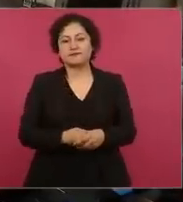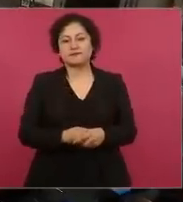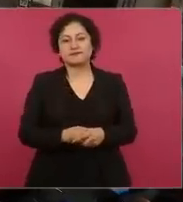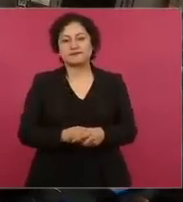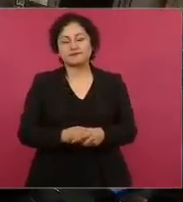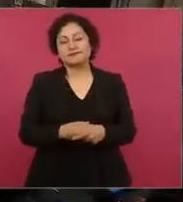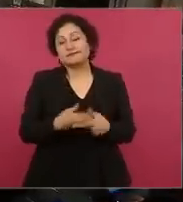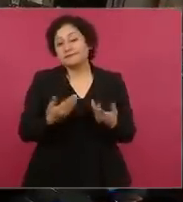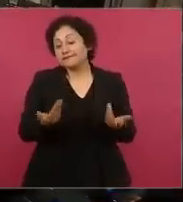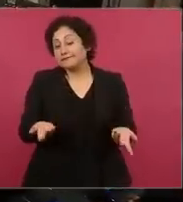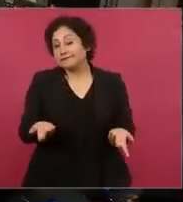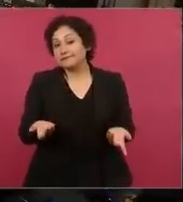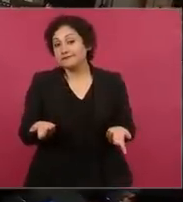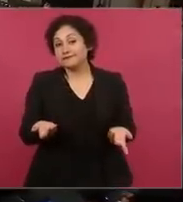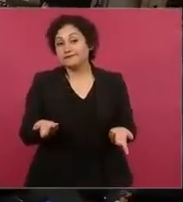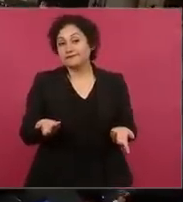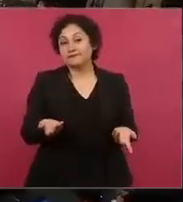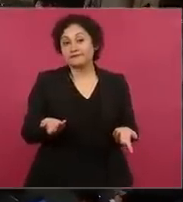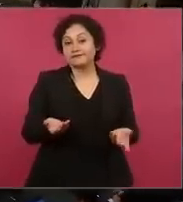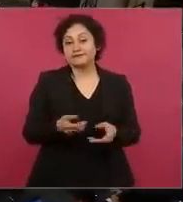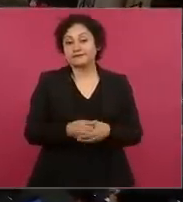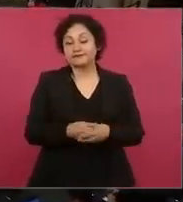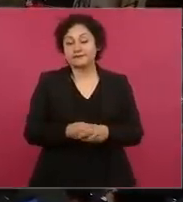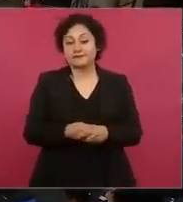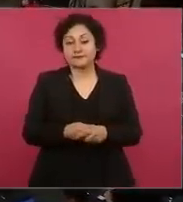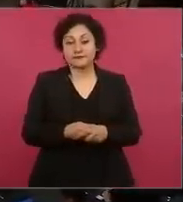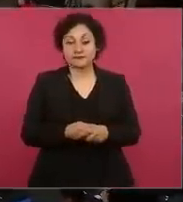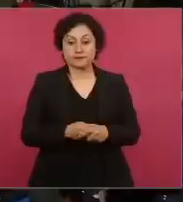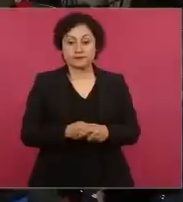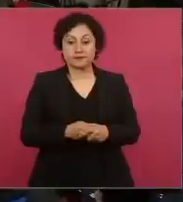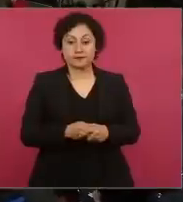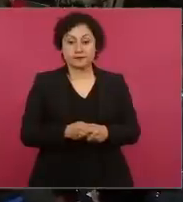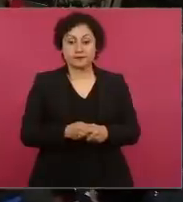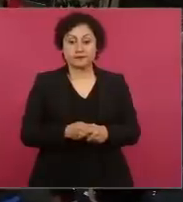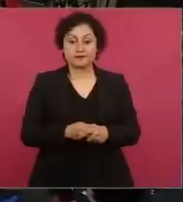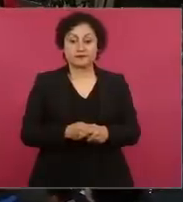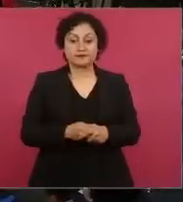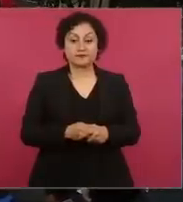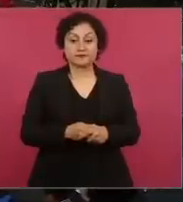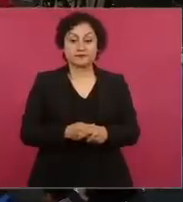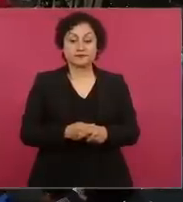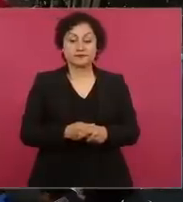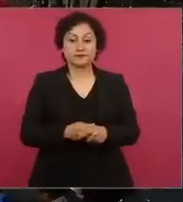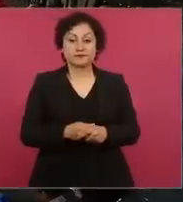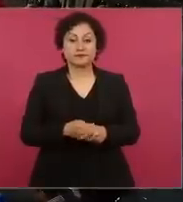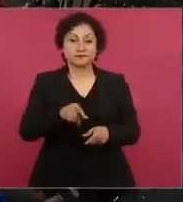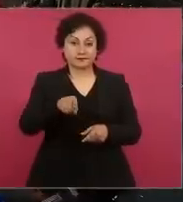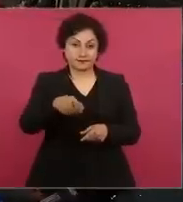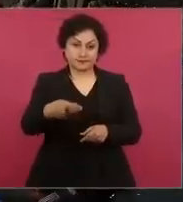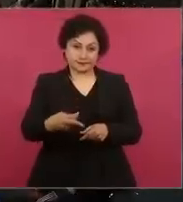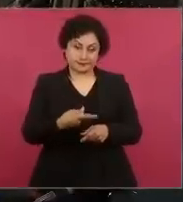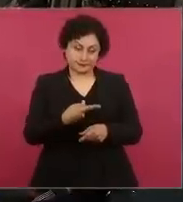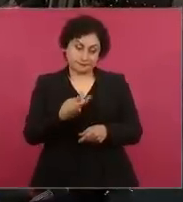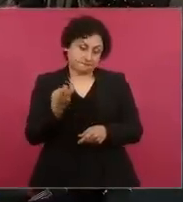Entonces, bueno, es parte de la pregunta, pero